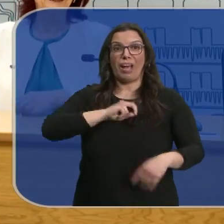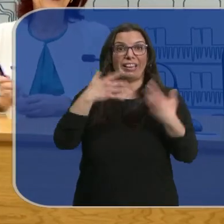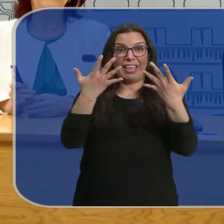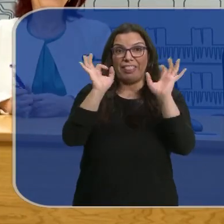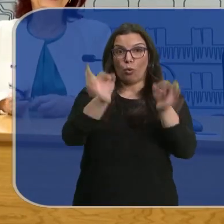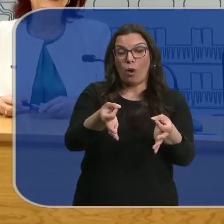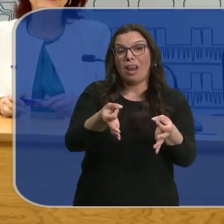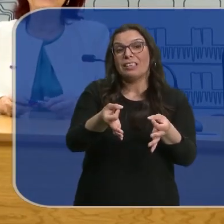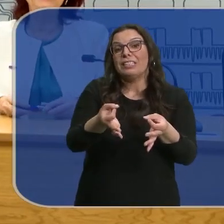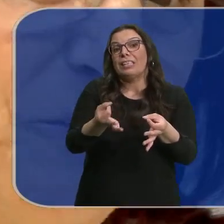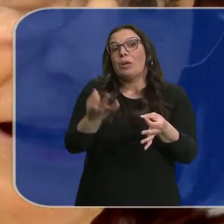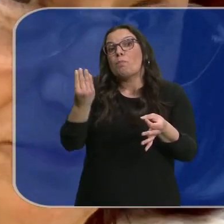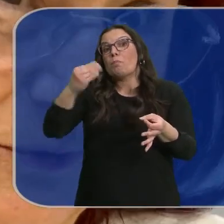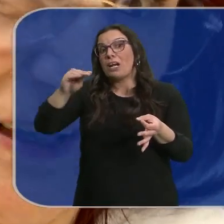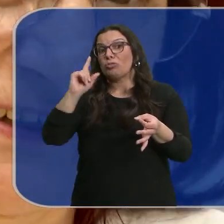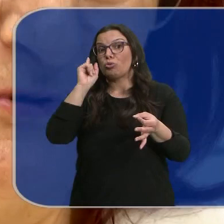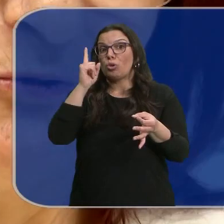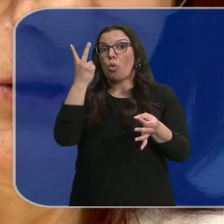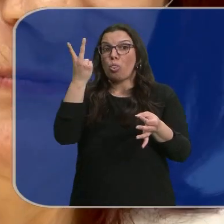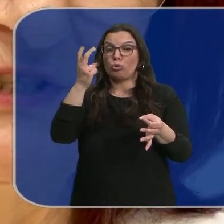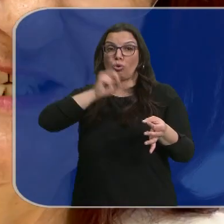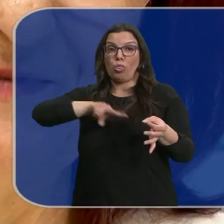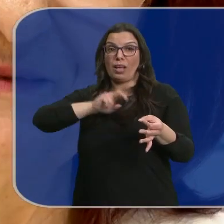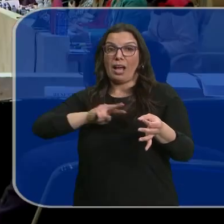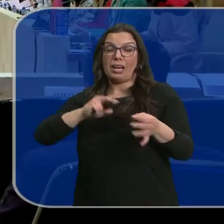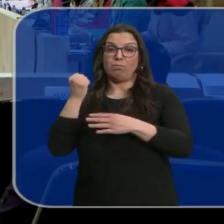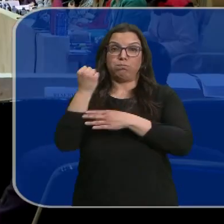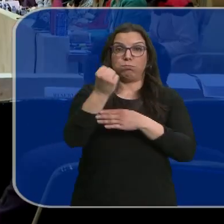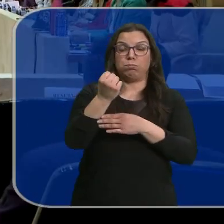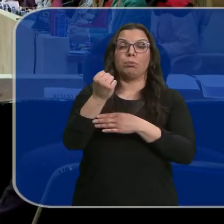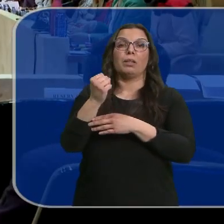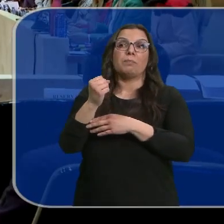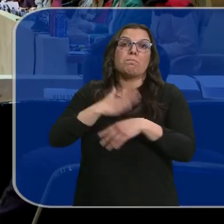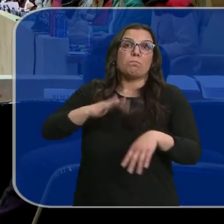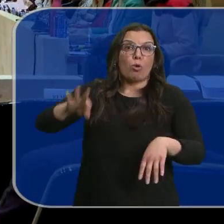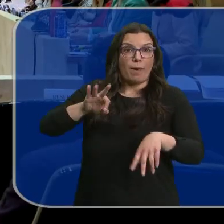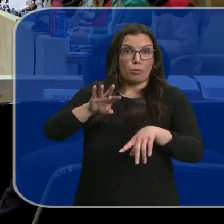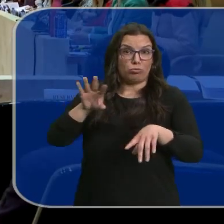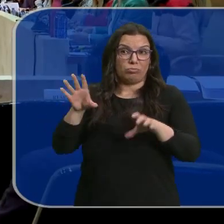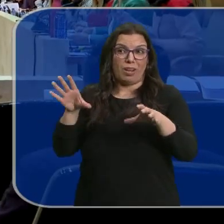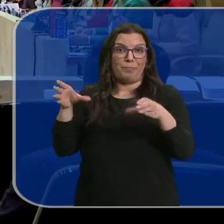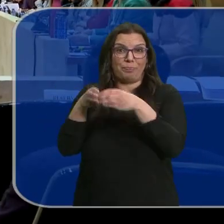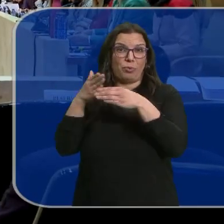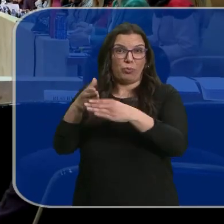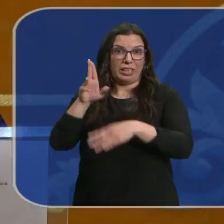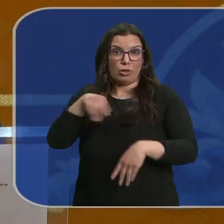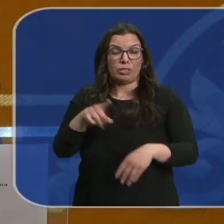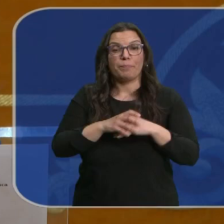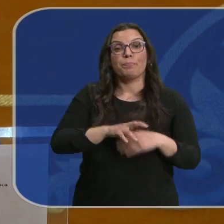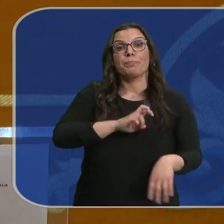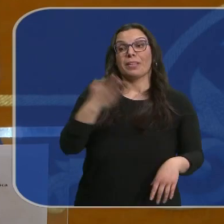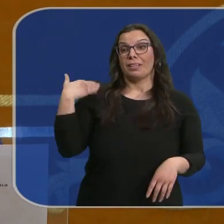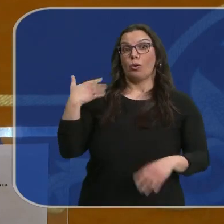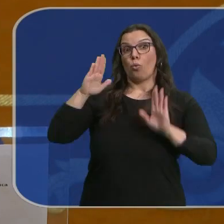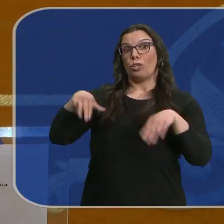actualidad y únicamente podría sumar los dos concejales que el barómetro otorga a Podemos. Por su parte, Ciudadanos, que obtuvo